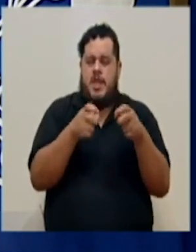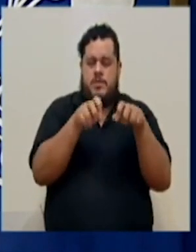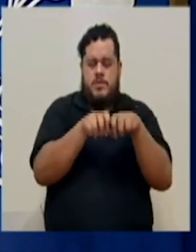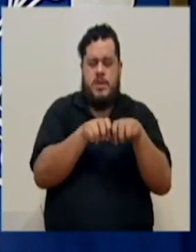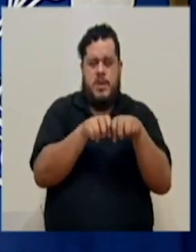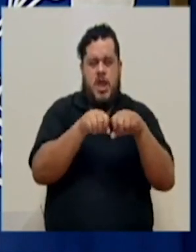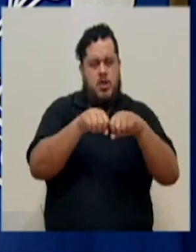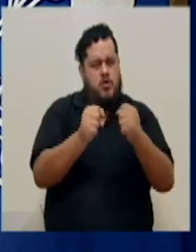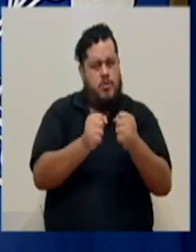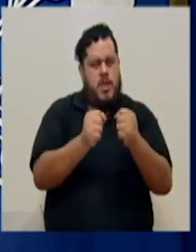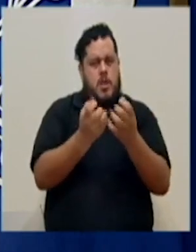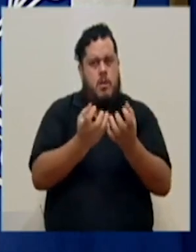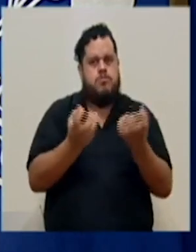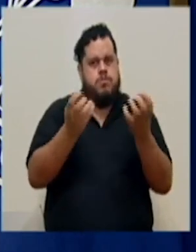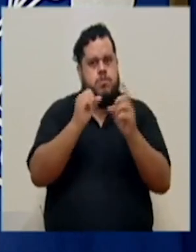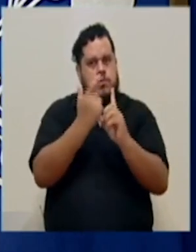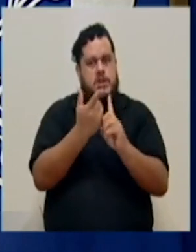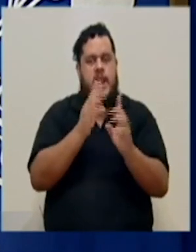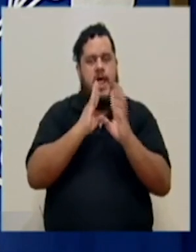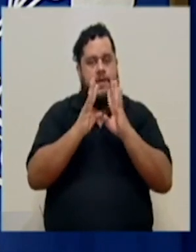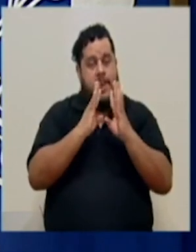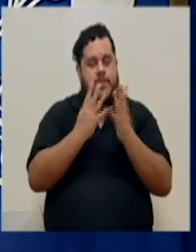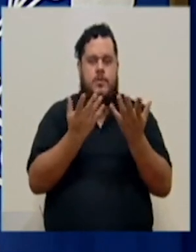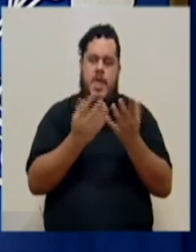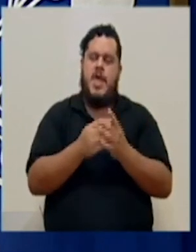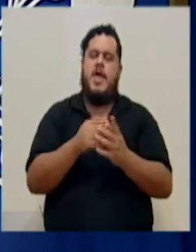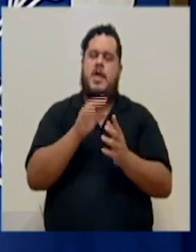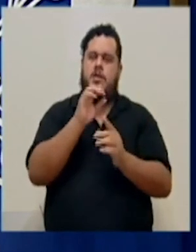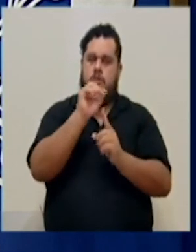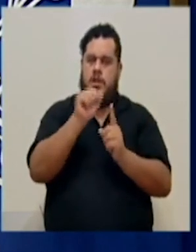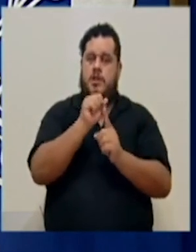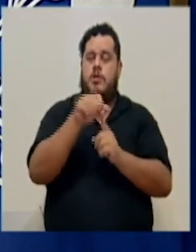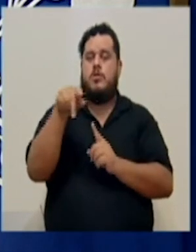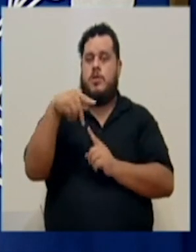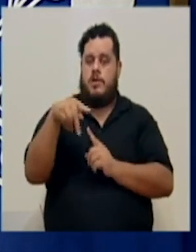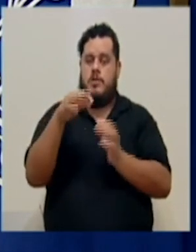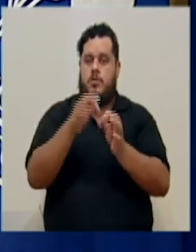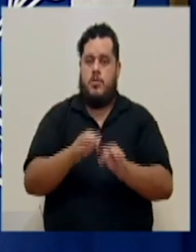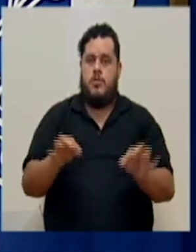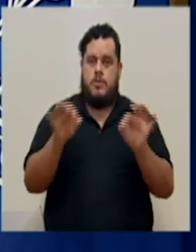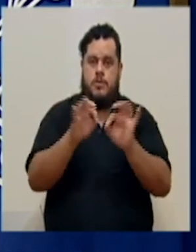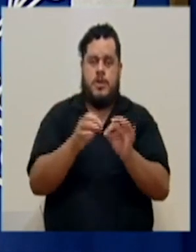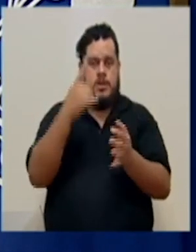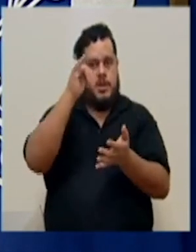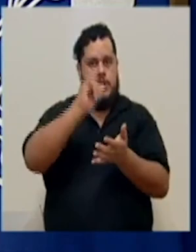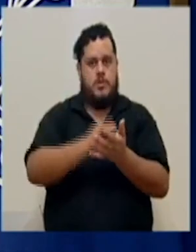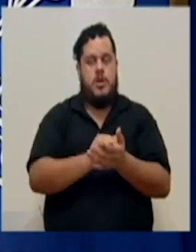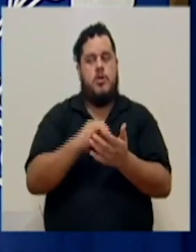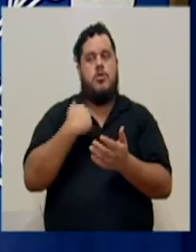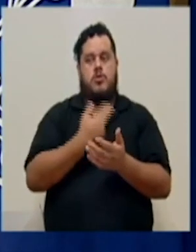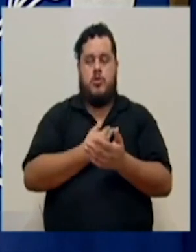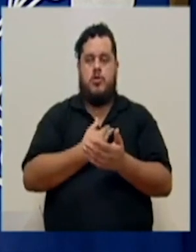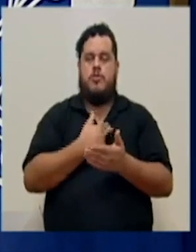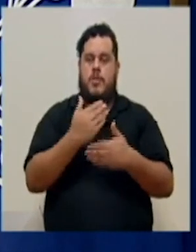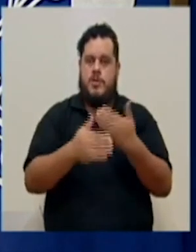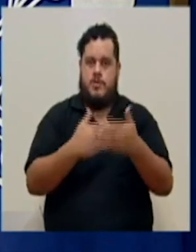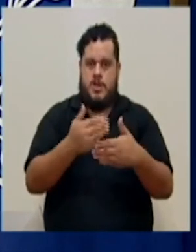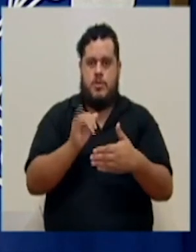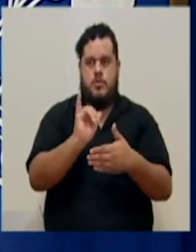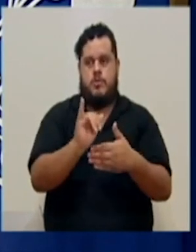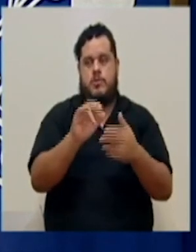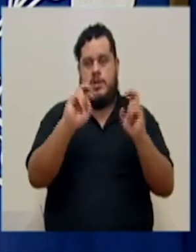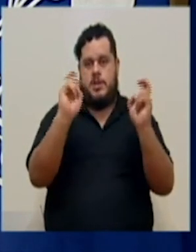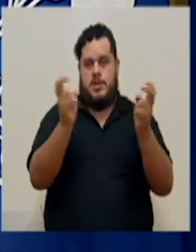burbuja social y hablando, pues sí, es un factor de riesgo muy, muy importante. Entonces, en ese sentido, pues, vamos avanzando también con ese tema.